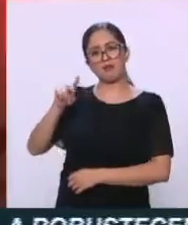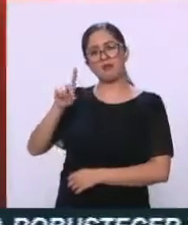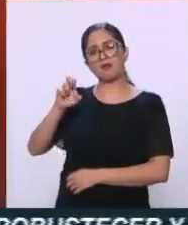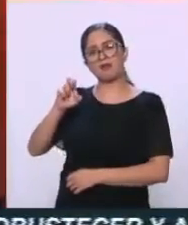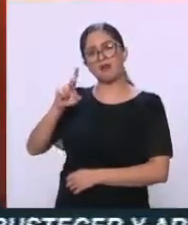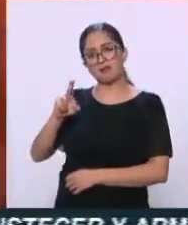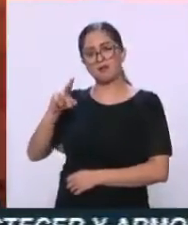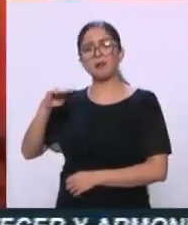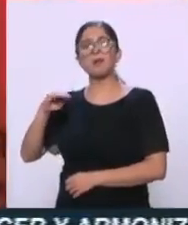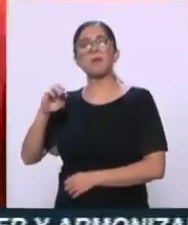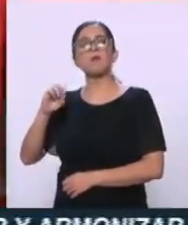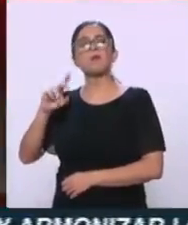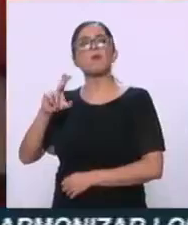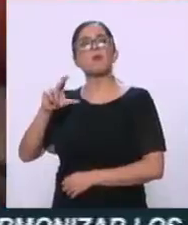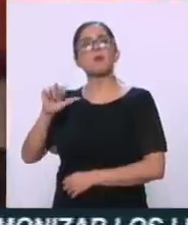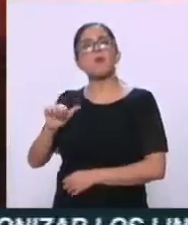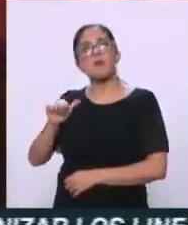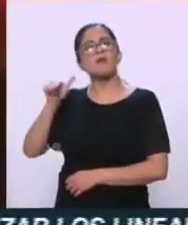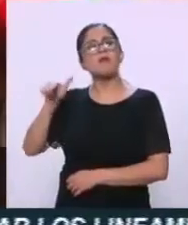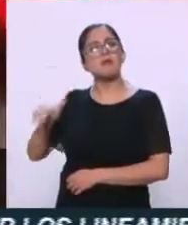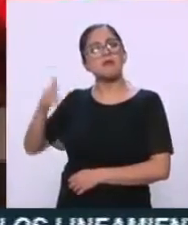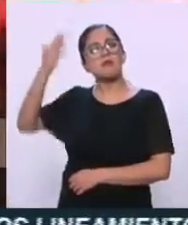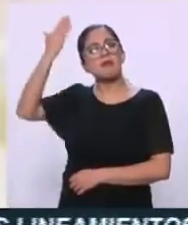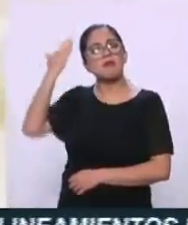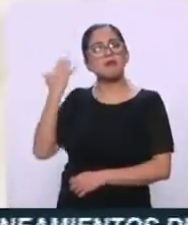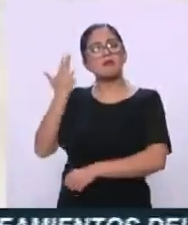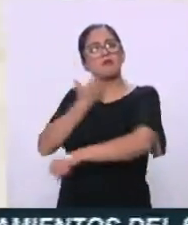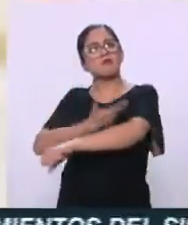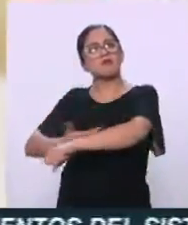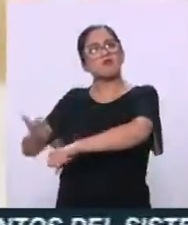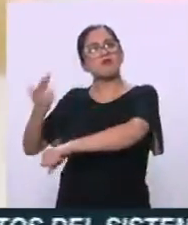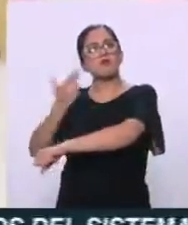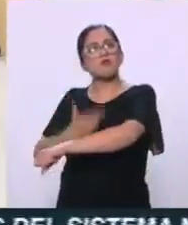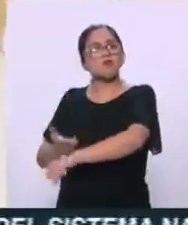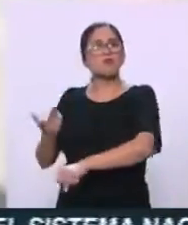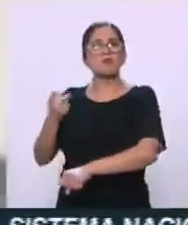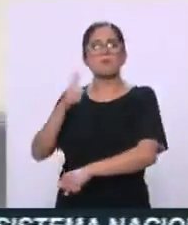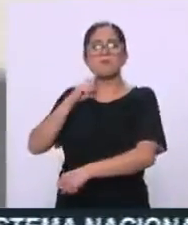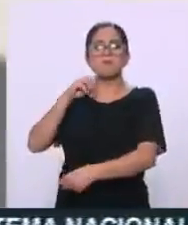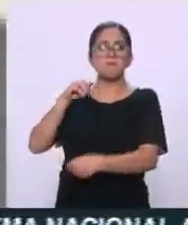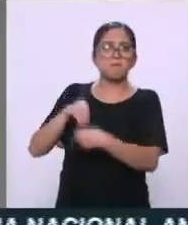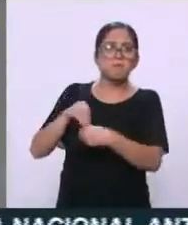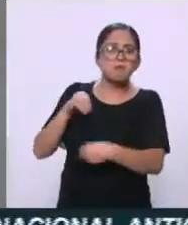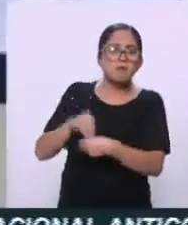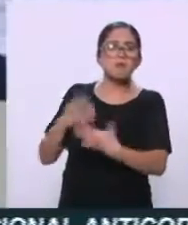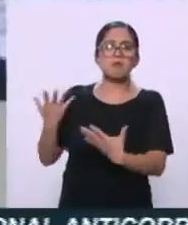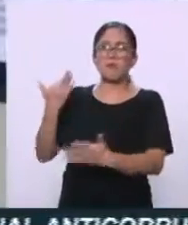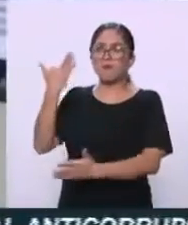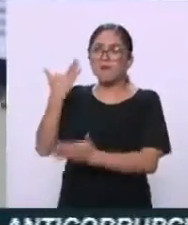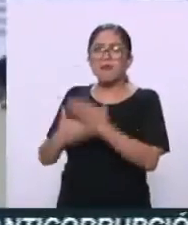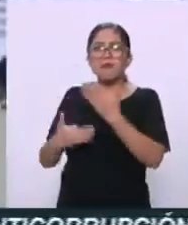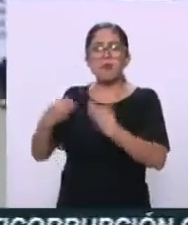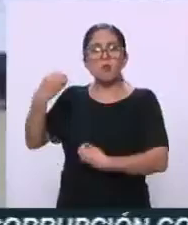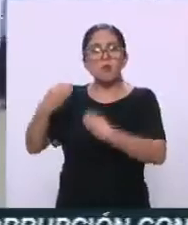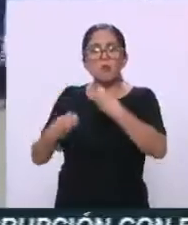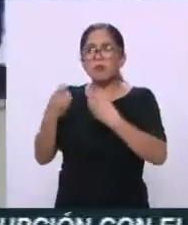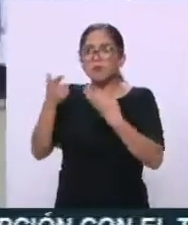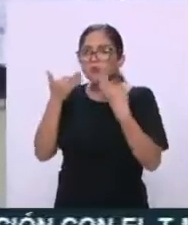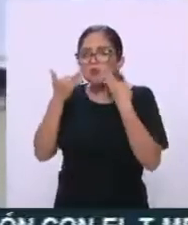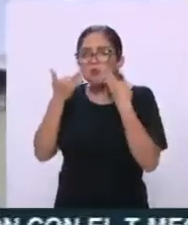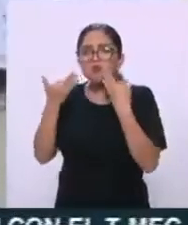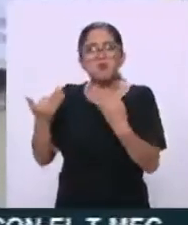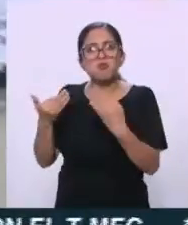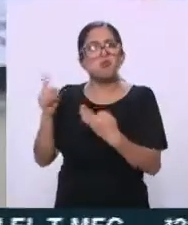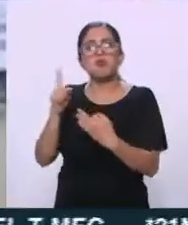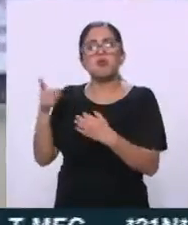digamos, en la opacidad, a través de un proceso nada transparente, un proceso